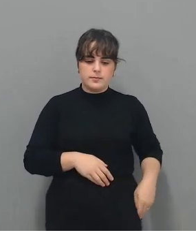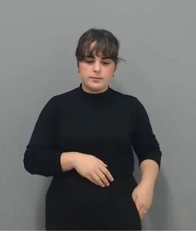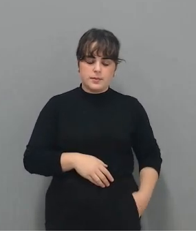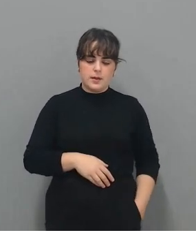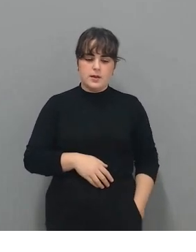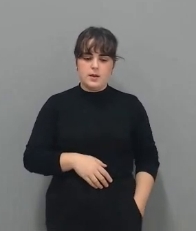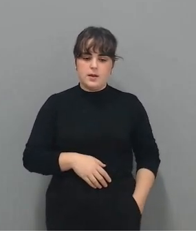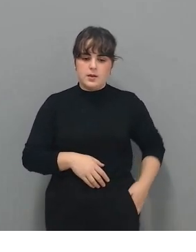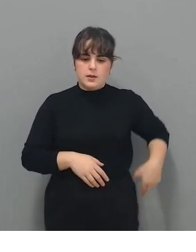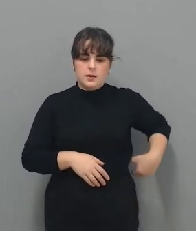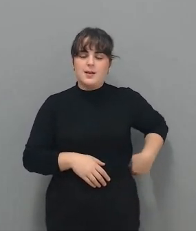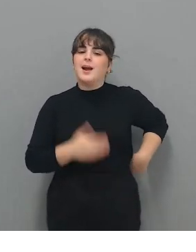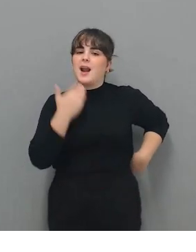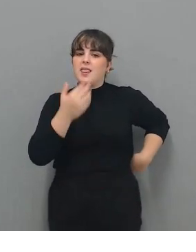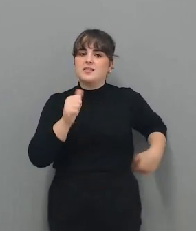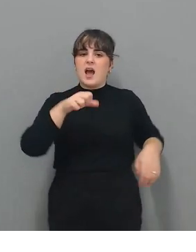Gracias, Ana.